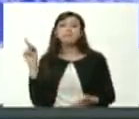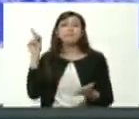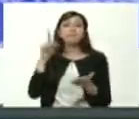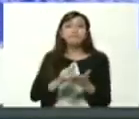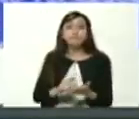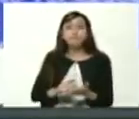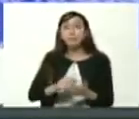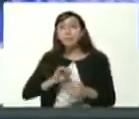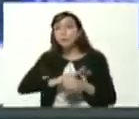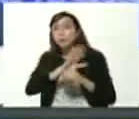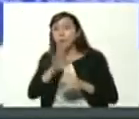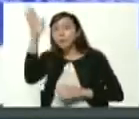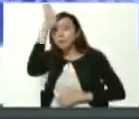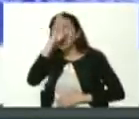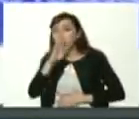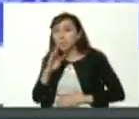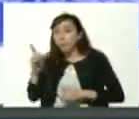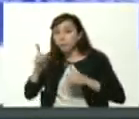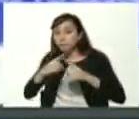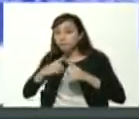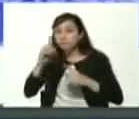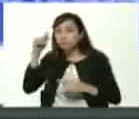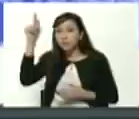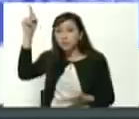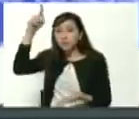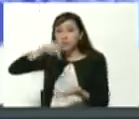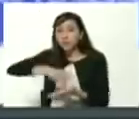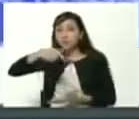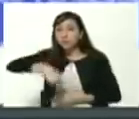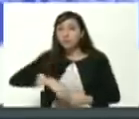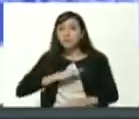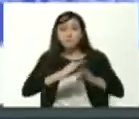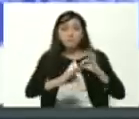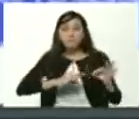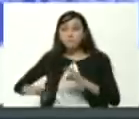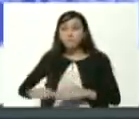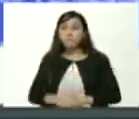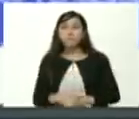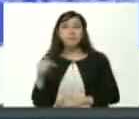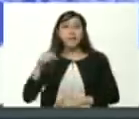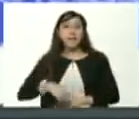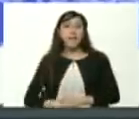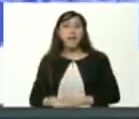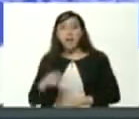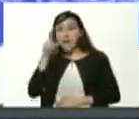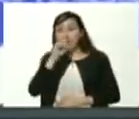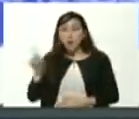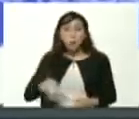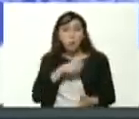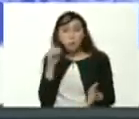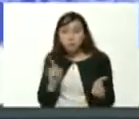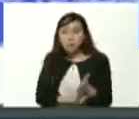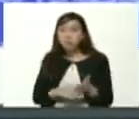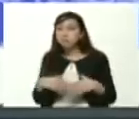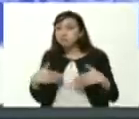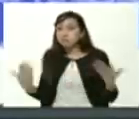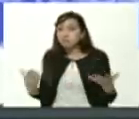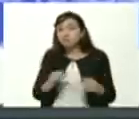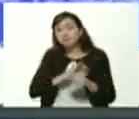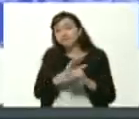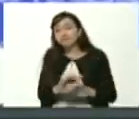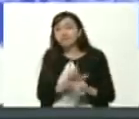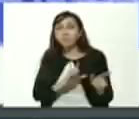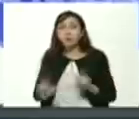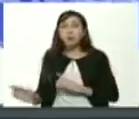variantes de coronavirus y ya prácticamente este año escolar completo se va a ir en pandemia